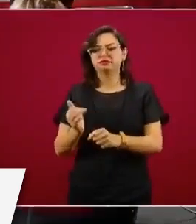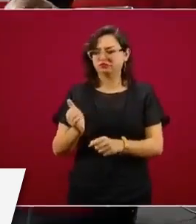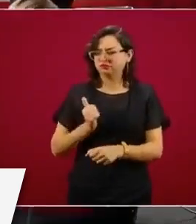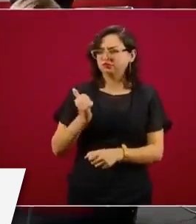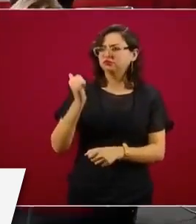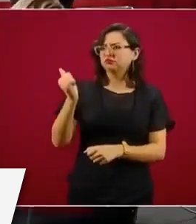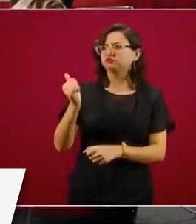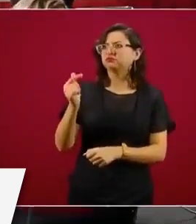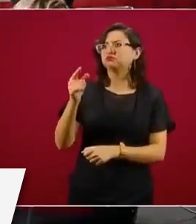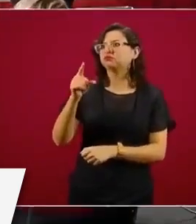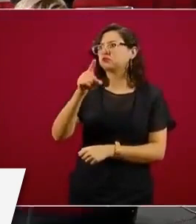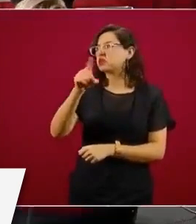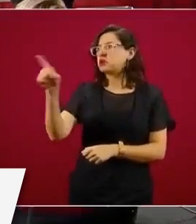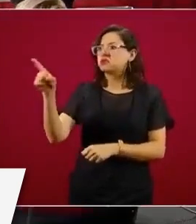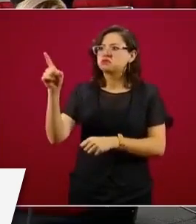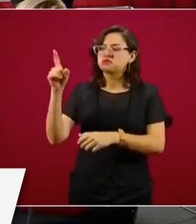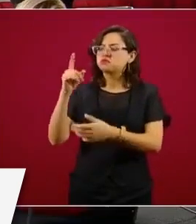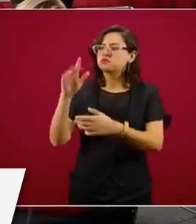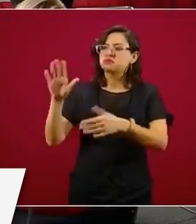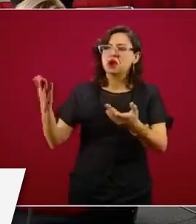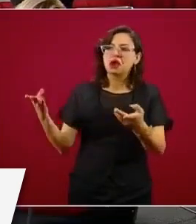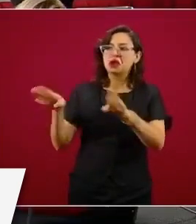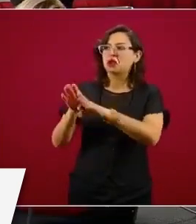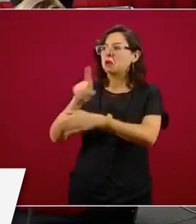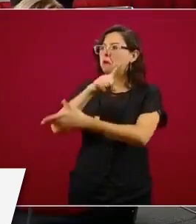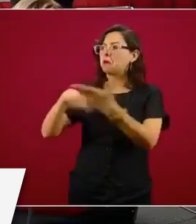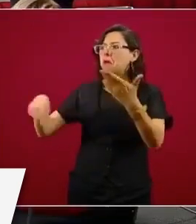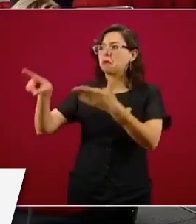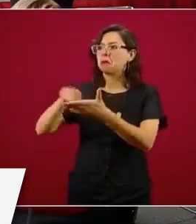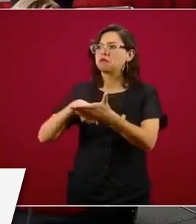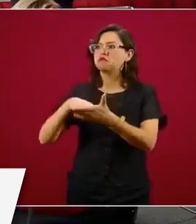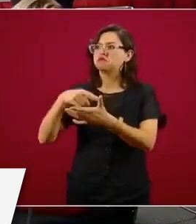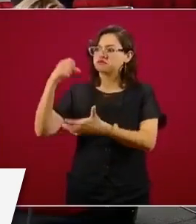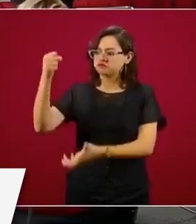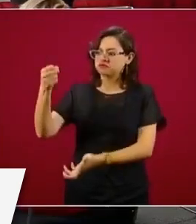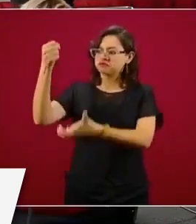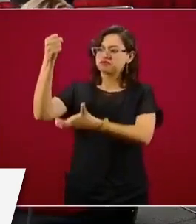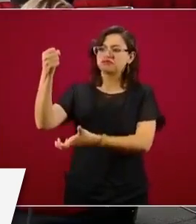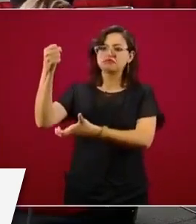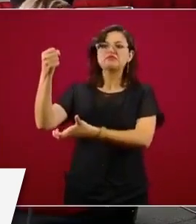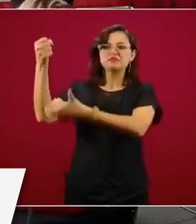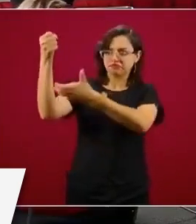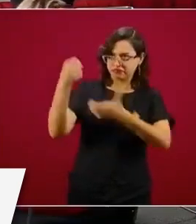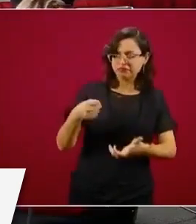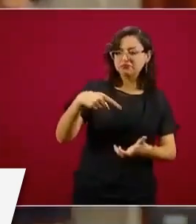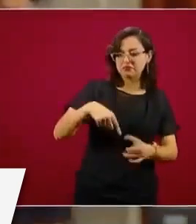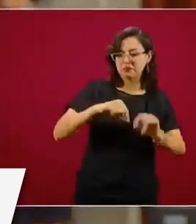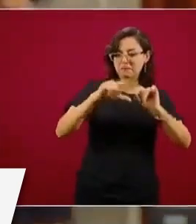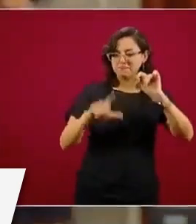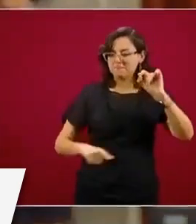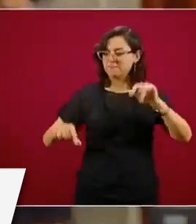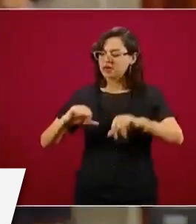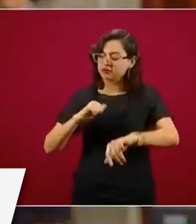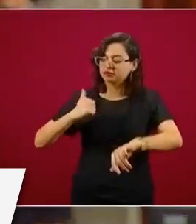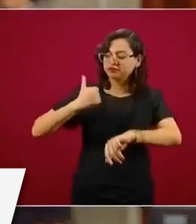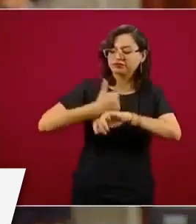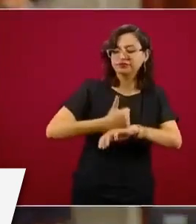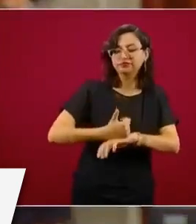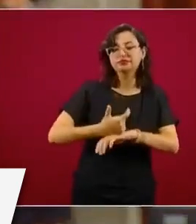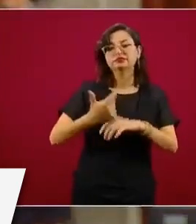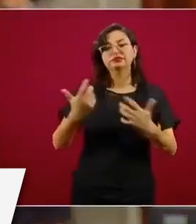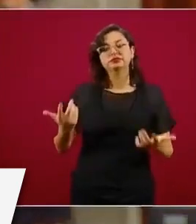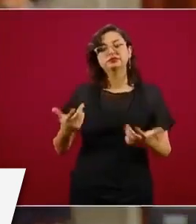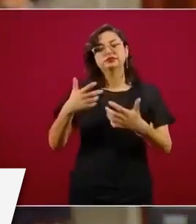inversión pasando esta crisis del COVID, atraer inversión extranjera. Algunas industrias, como lo mencionaba el